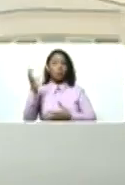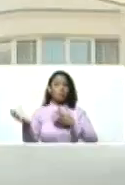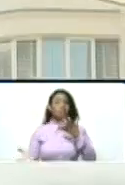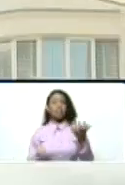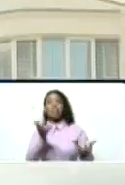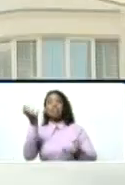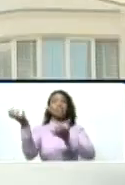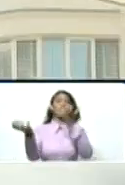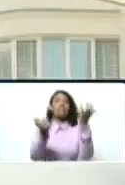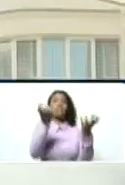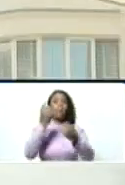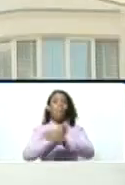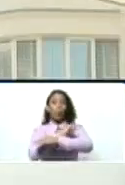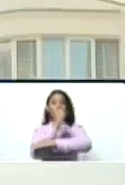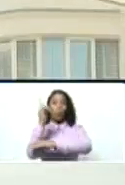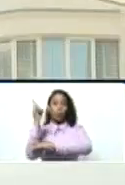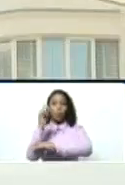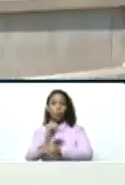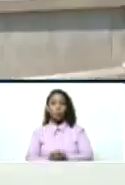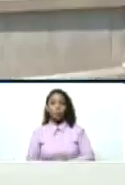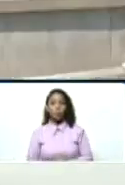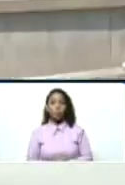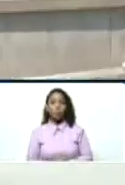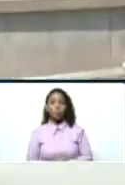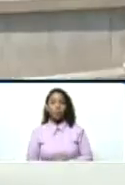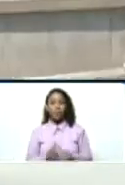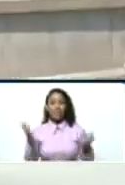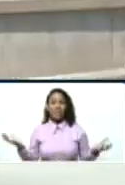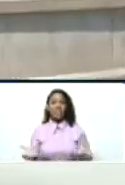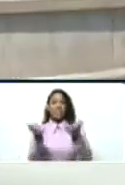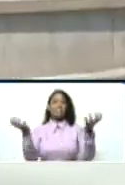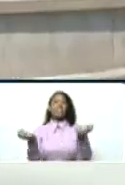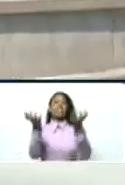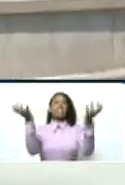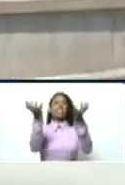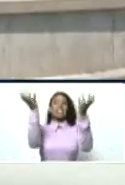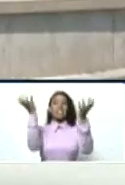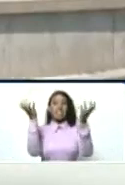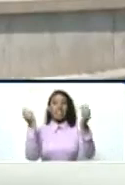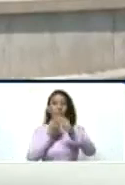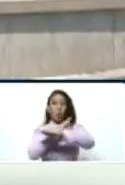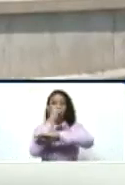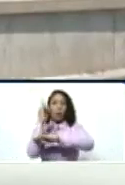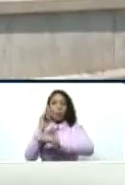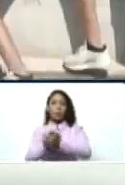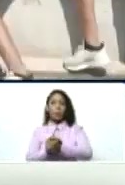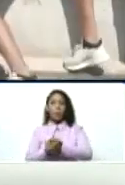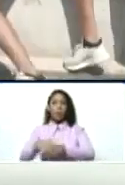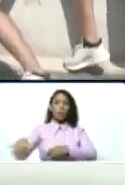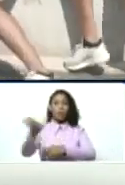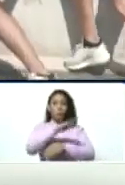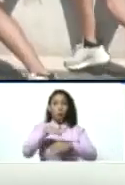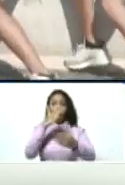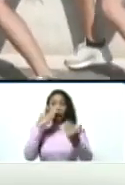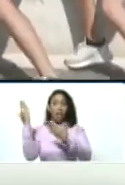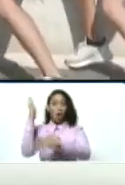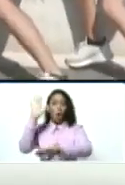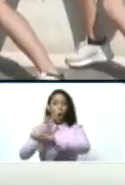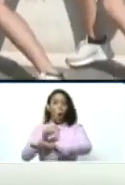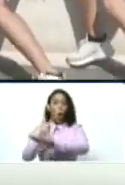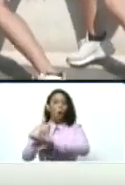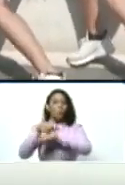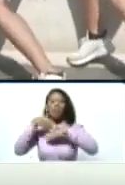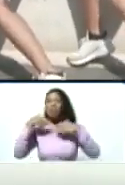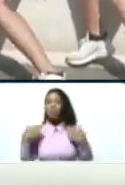incendios forestales, Maruja, los incendios forestales. Ah, ¿y todo esto por culpa de qué?